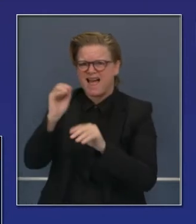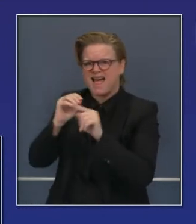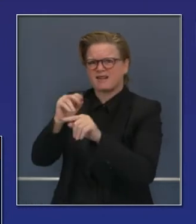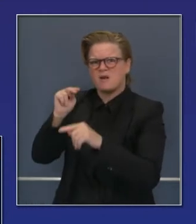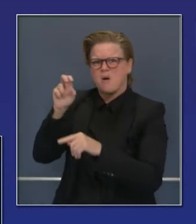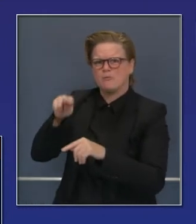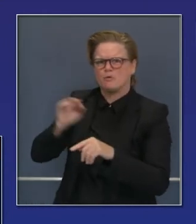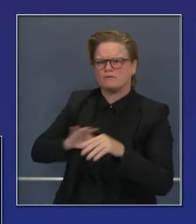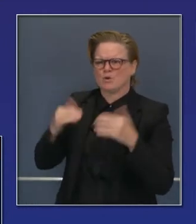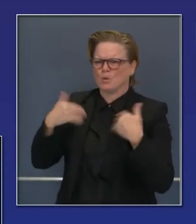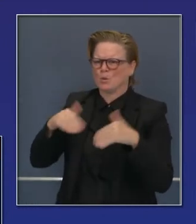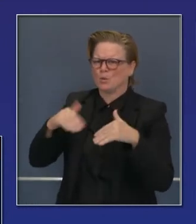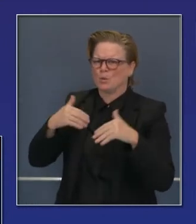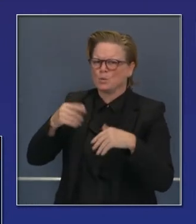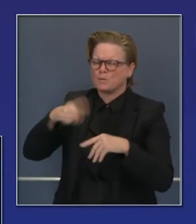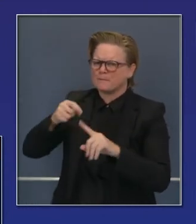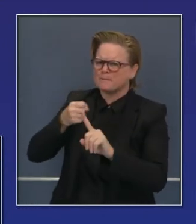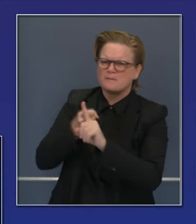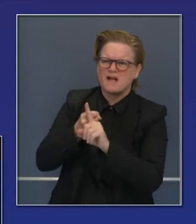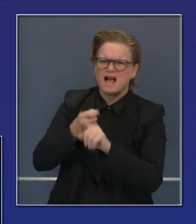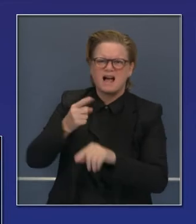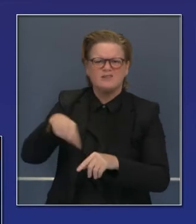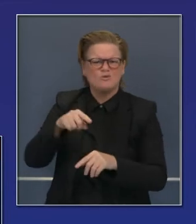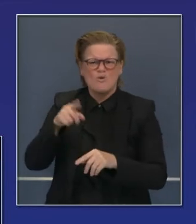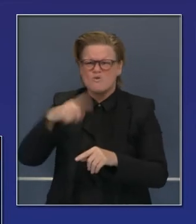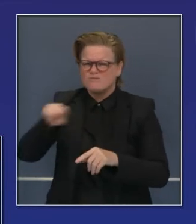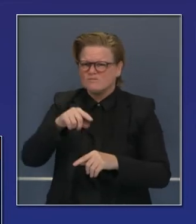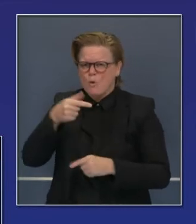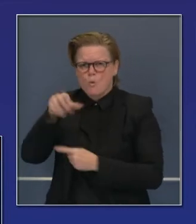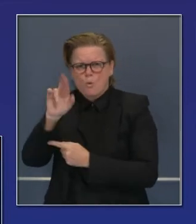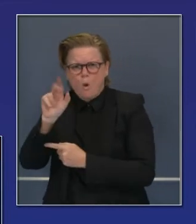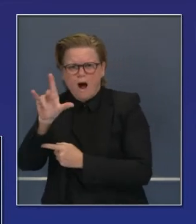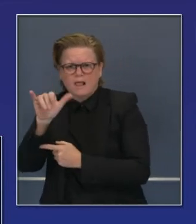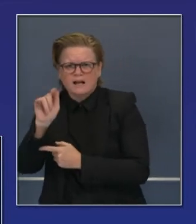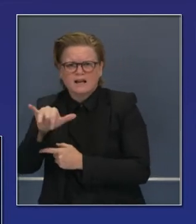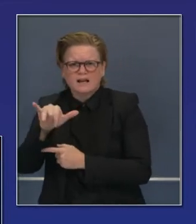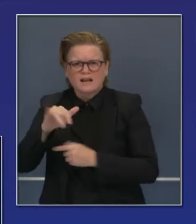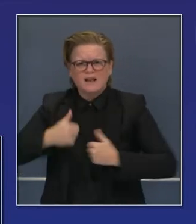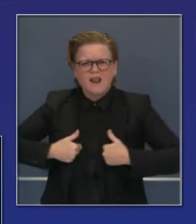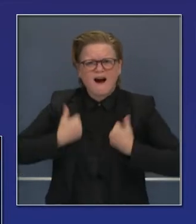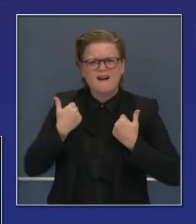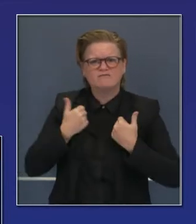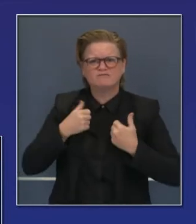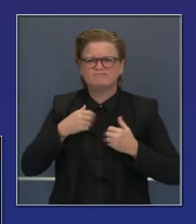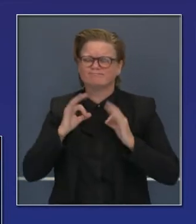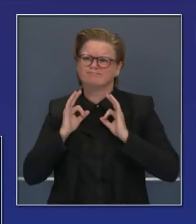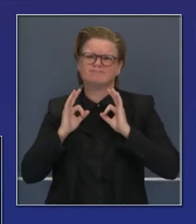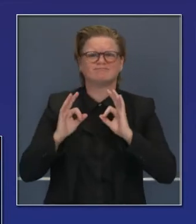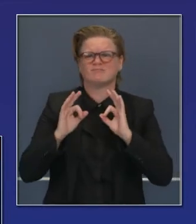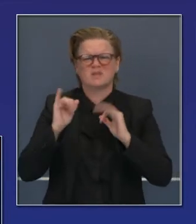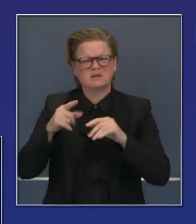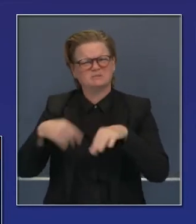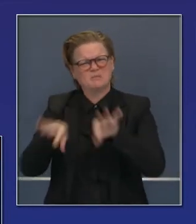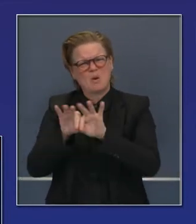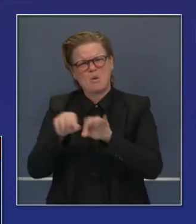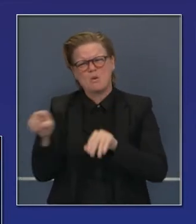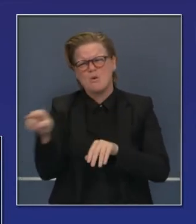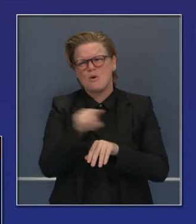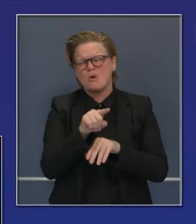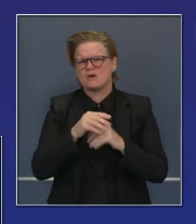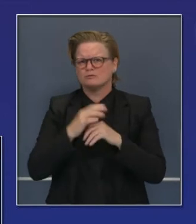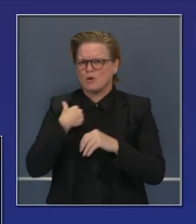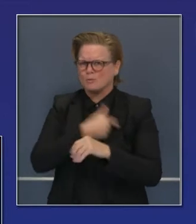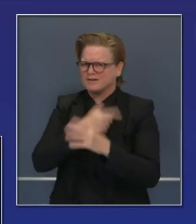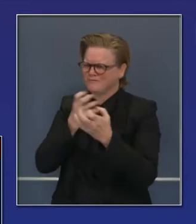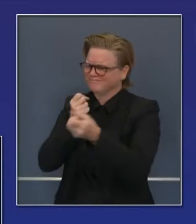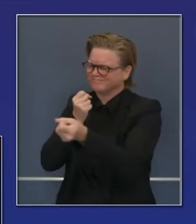que existen sin afán de lucro, porque son las que mejoran tanto la calidad de vida para tantos residentes aquí en